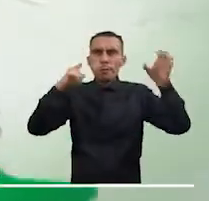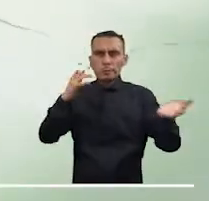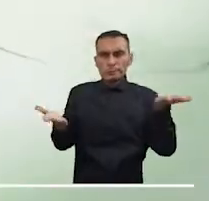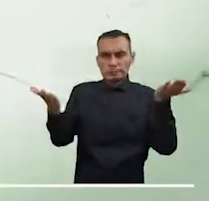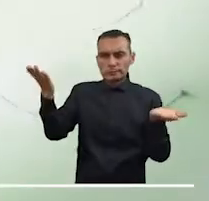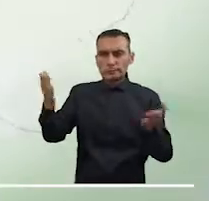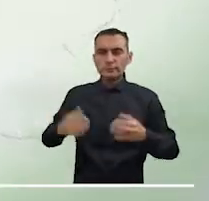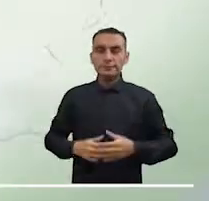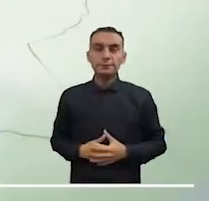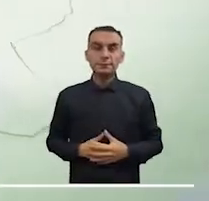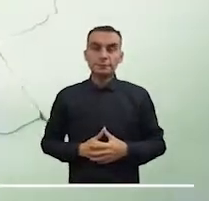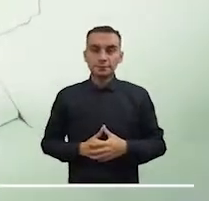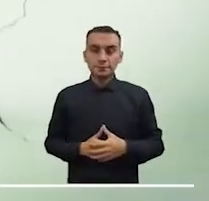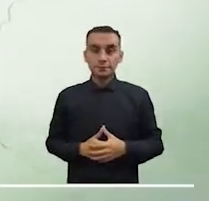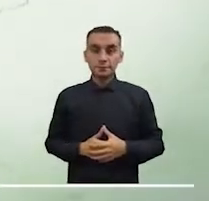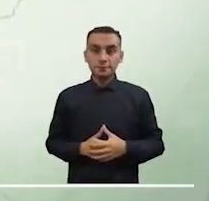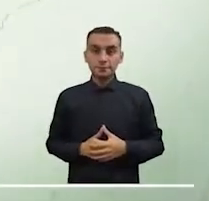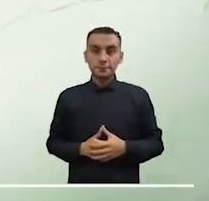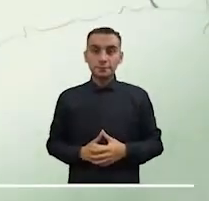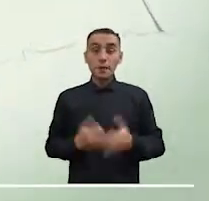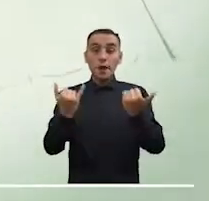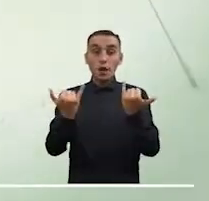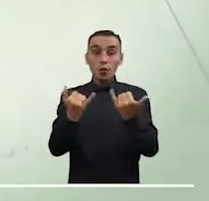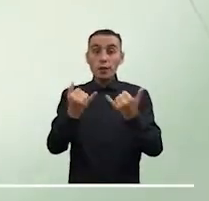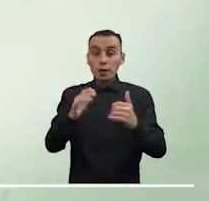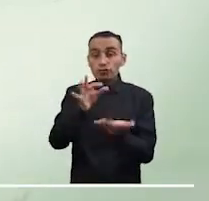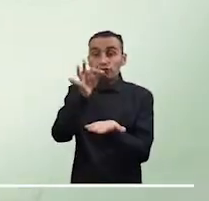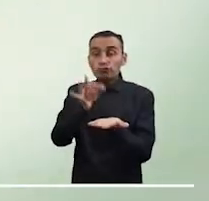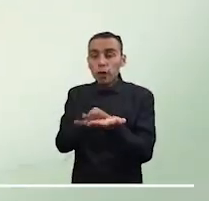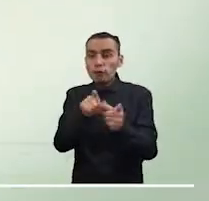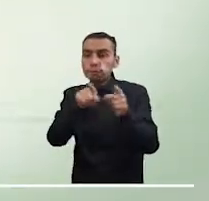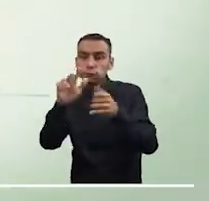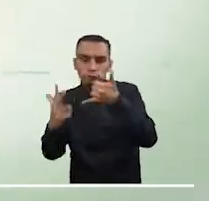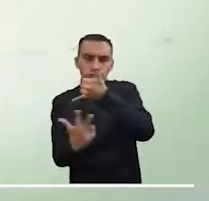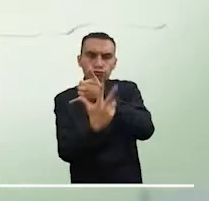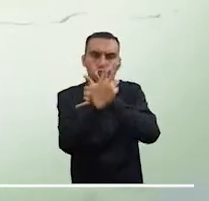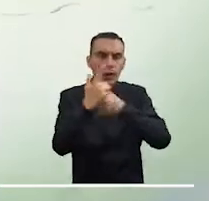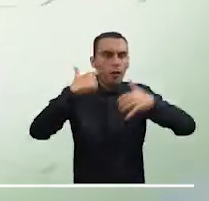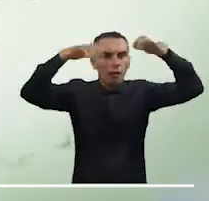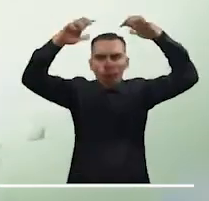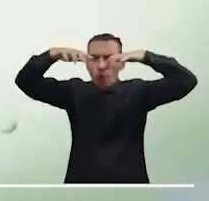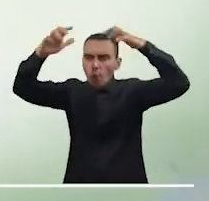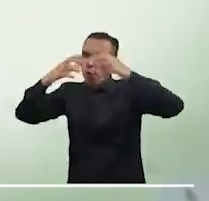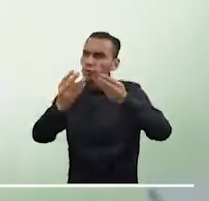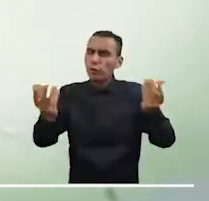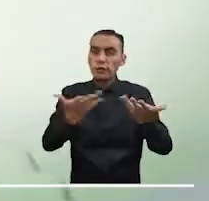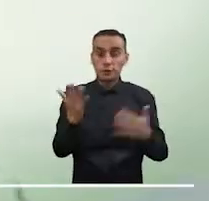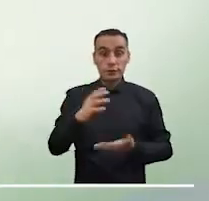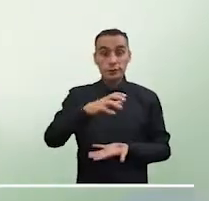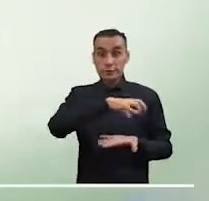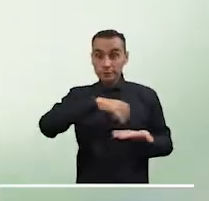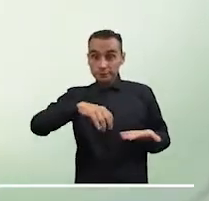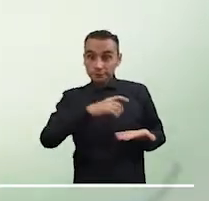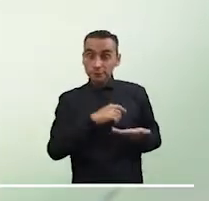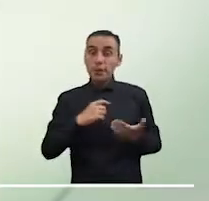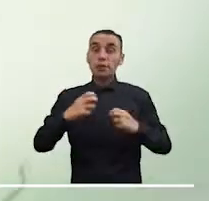Por otro lado, el centro del país espera algunas lluvias moderadas en los departamentos de Santander, Tolima y Huila.